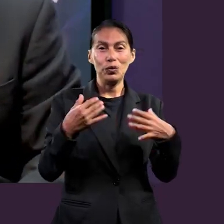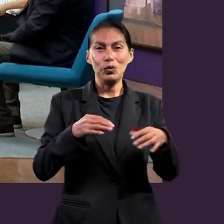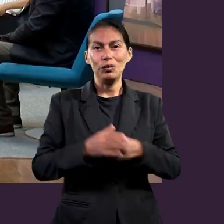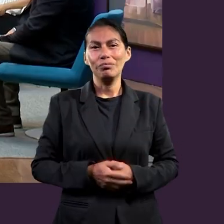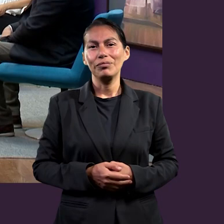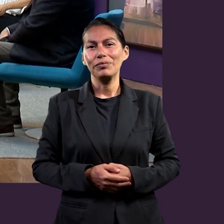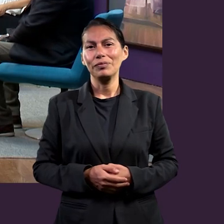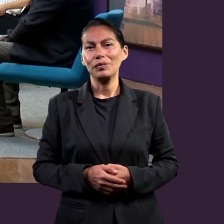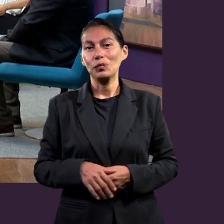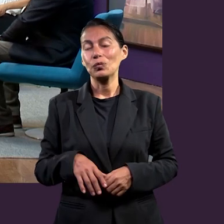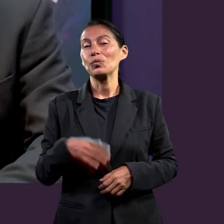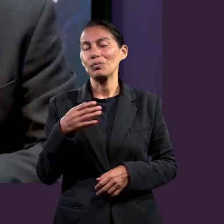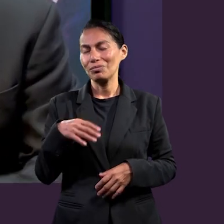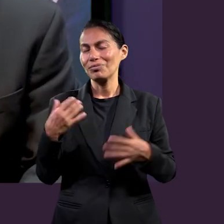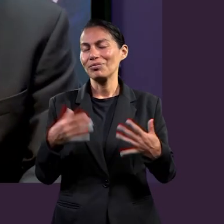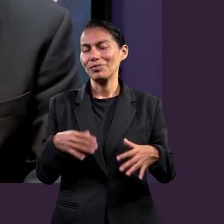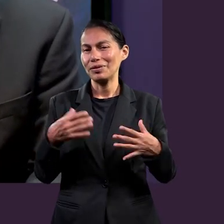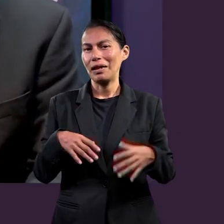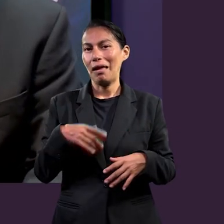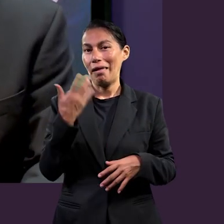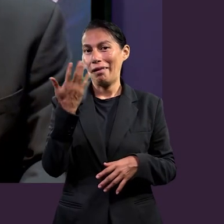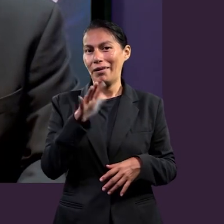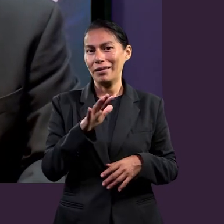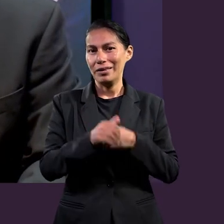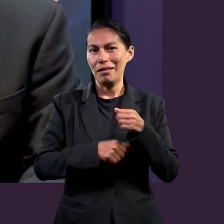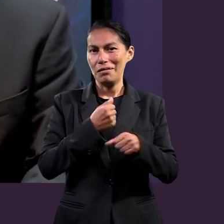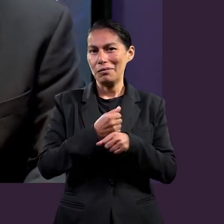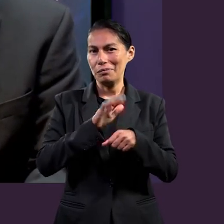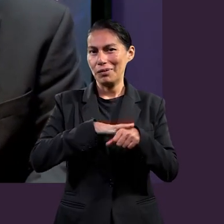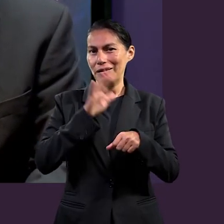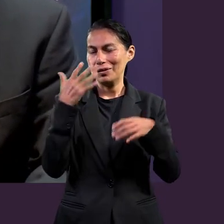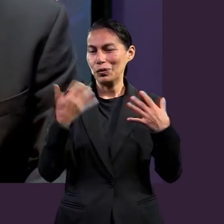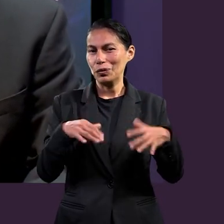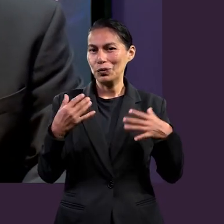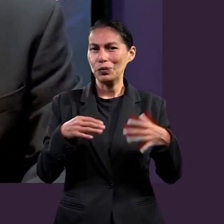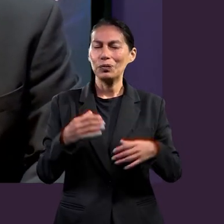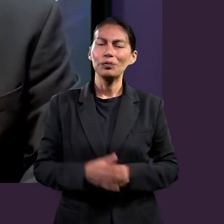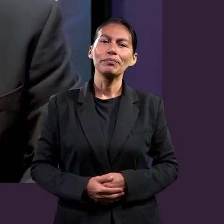experiencia ya. Ya cuenta mucho, una década, más de una década.